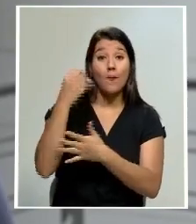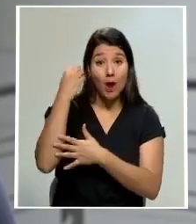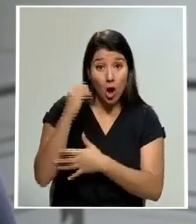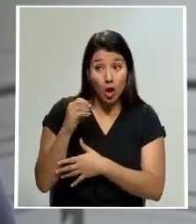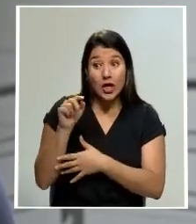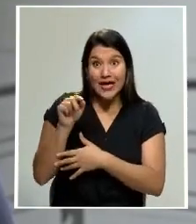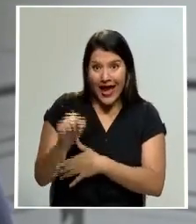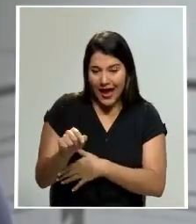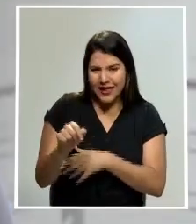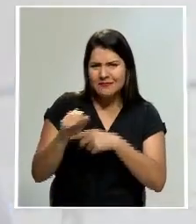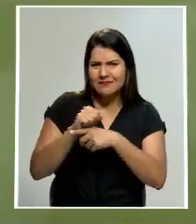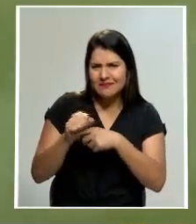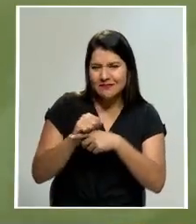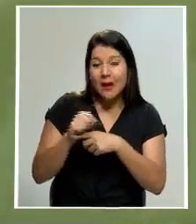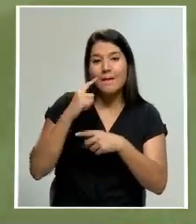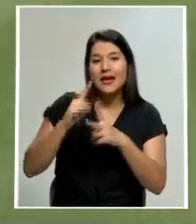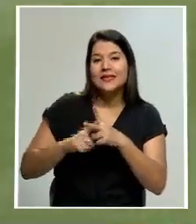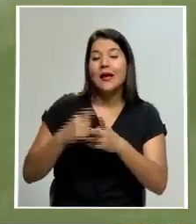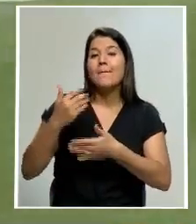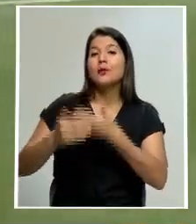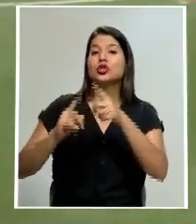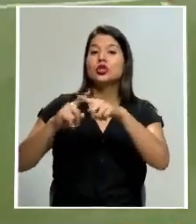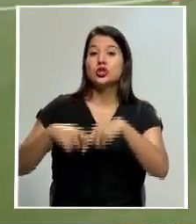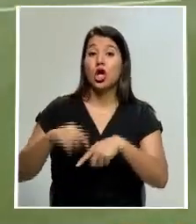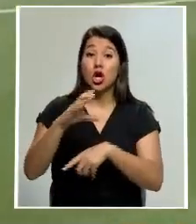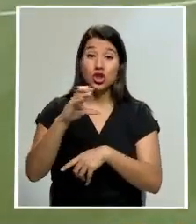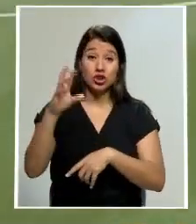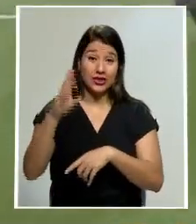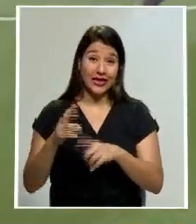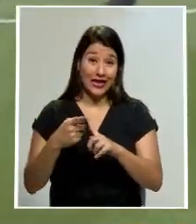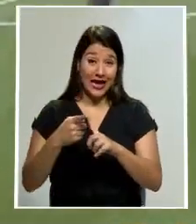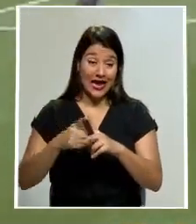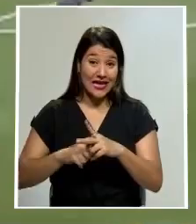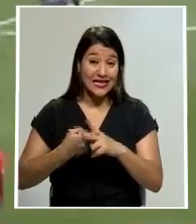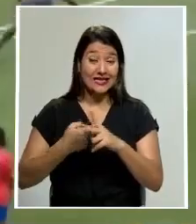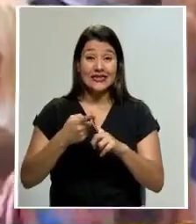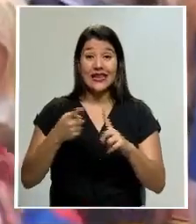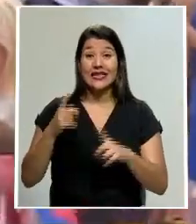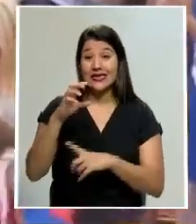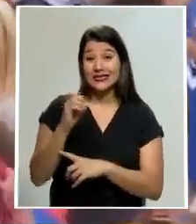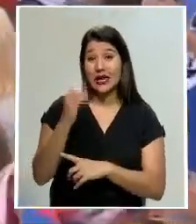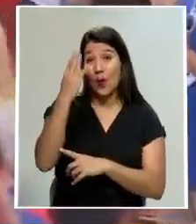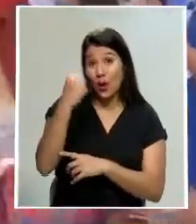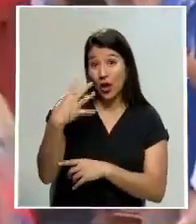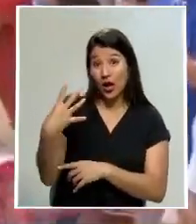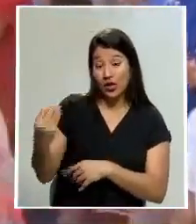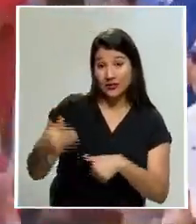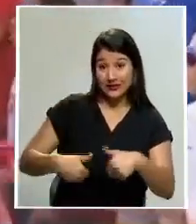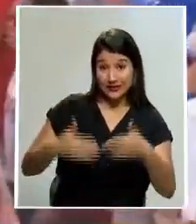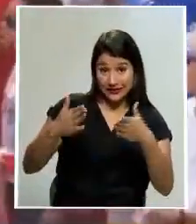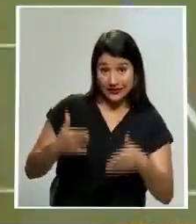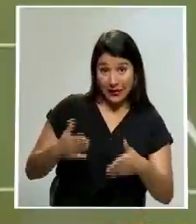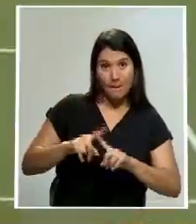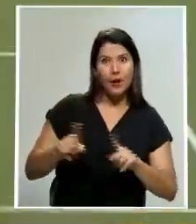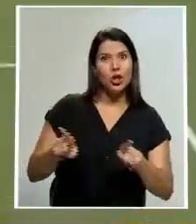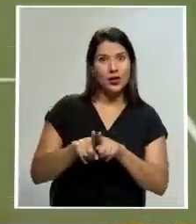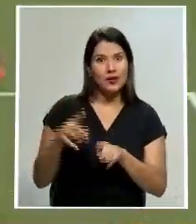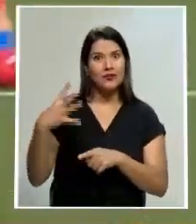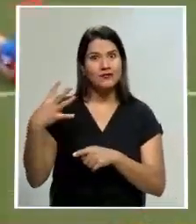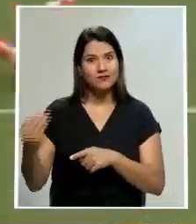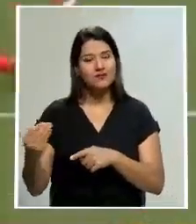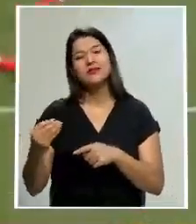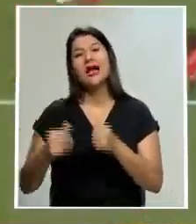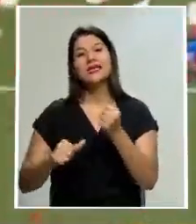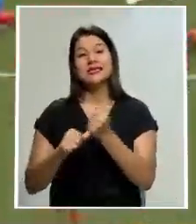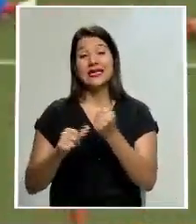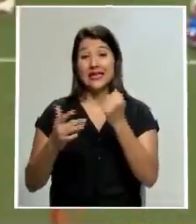para el inicio de la eliminatoria. Costa Rica iniciará de cero, ya que tras la salida de Ronald González también se fueron los asistentes técnicos, por